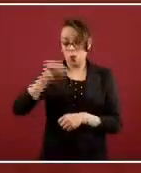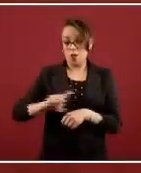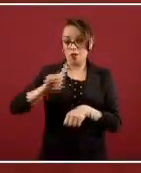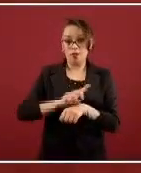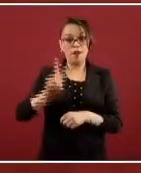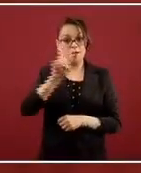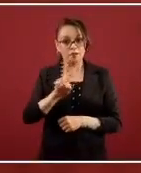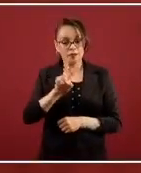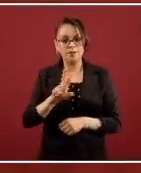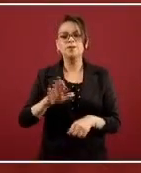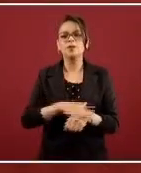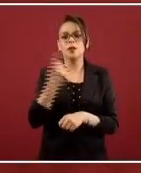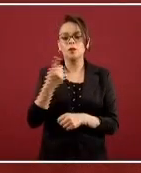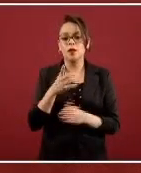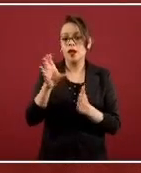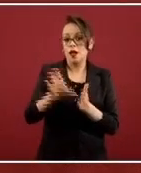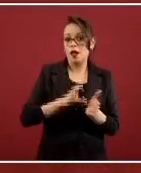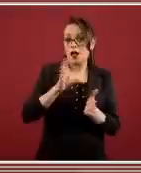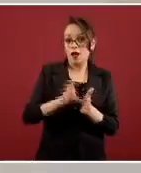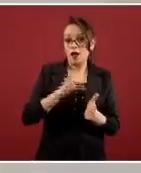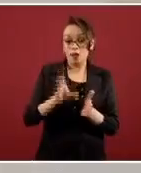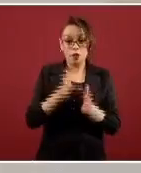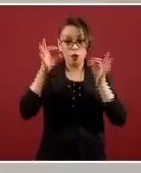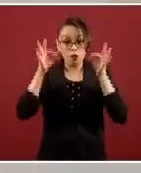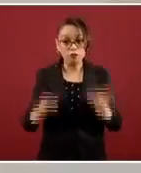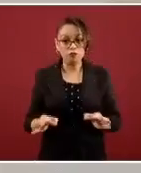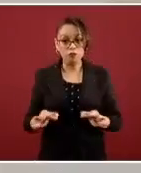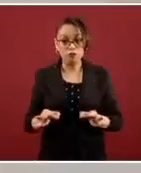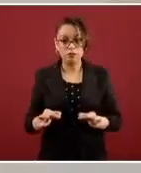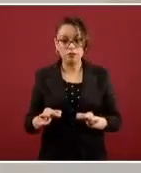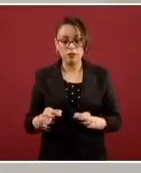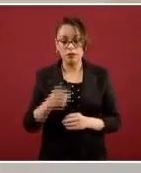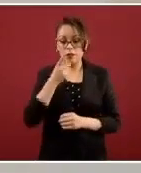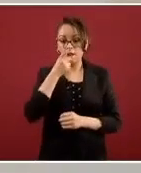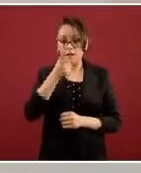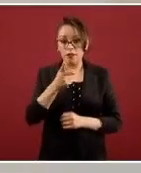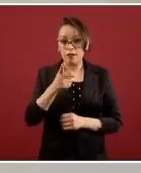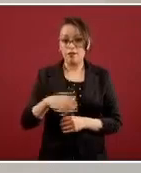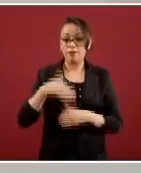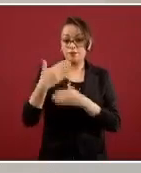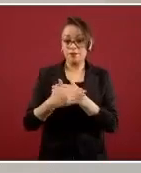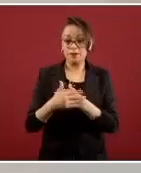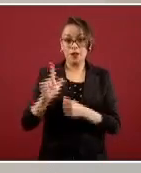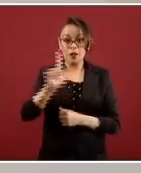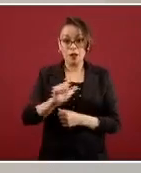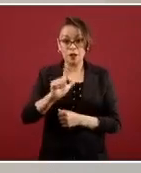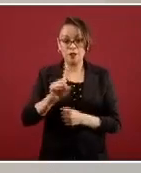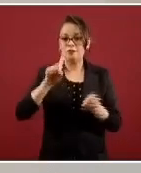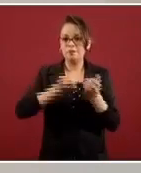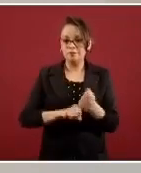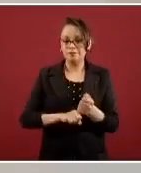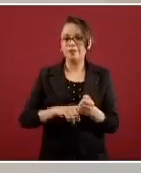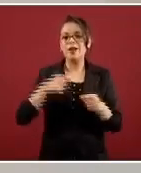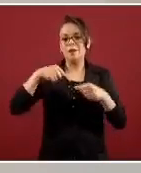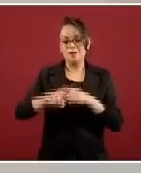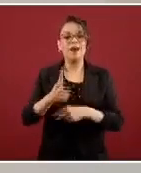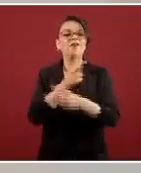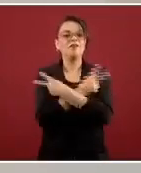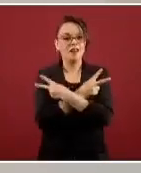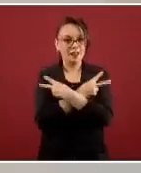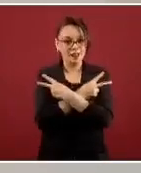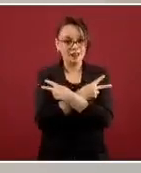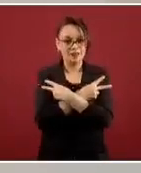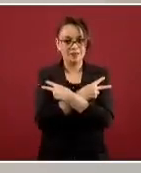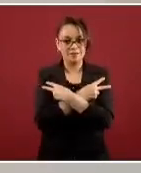El calendario oficial contemplaba que a partir del próximo lunes íbamos a estar en vacaciones y les quiero